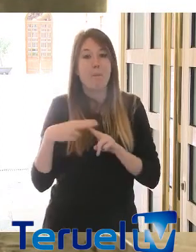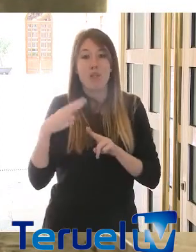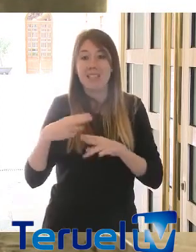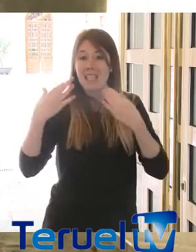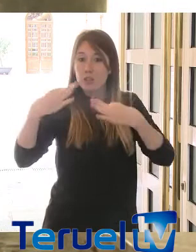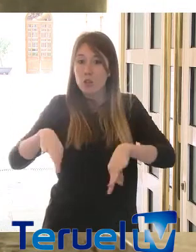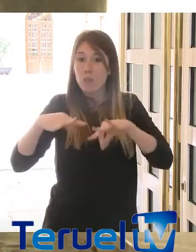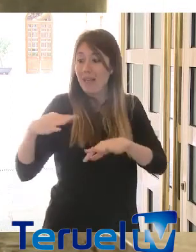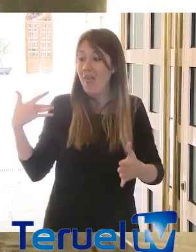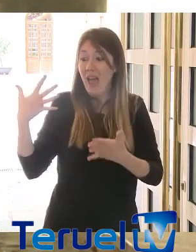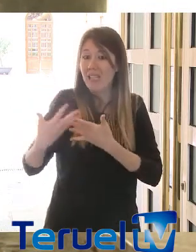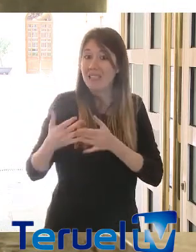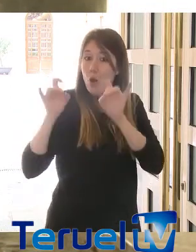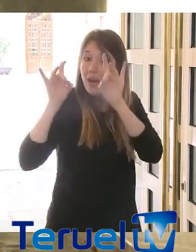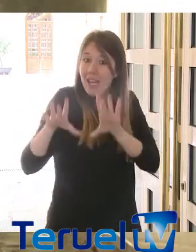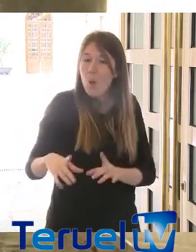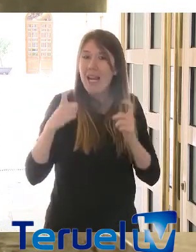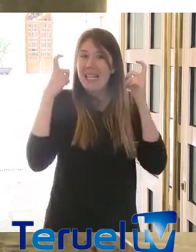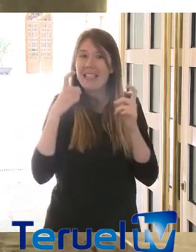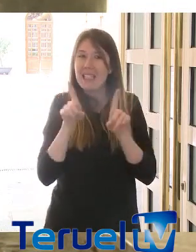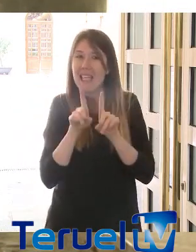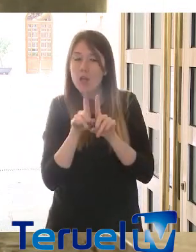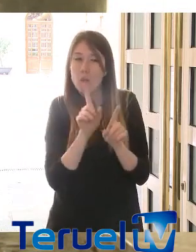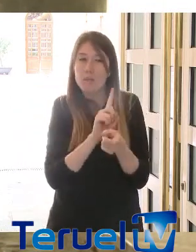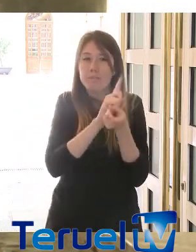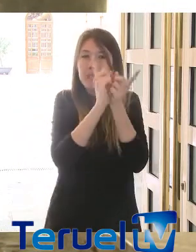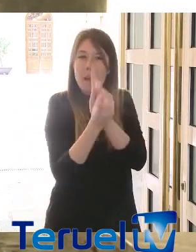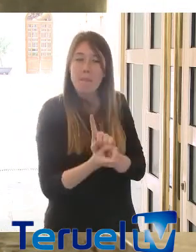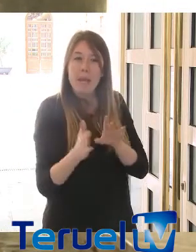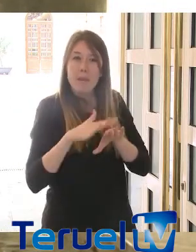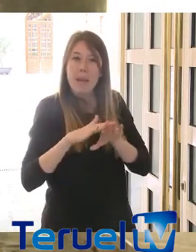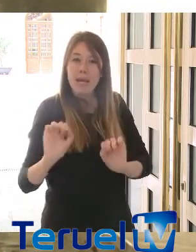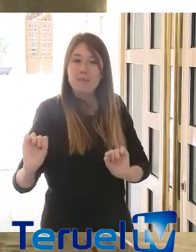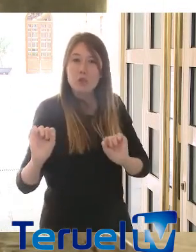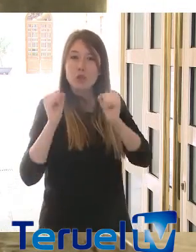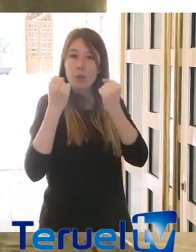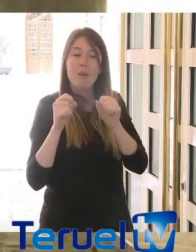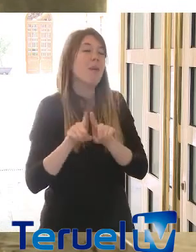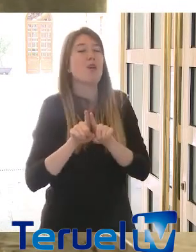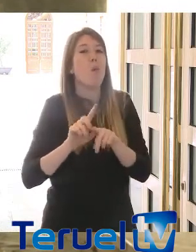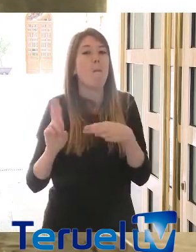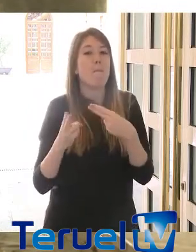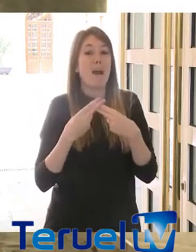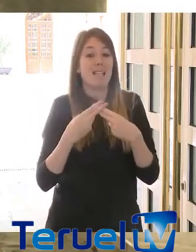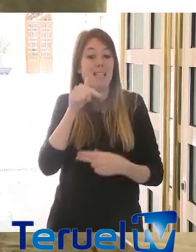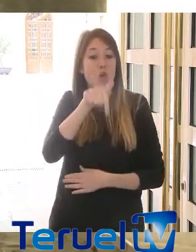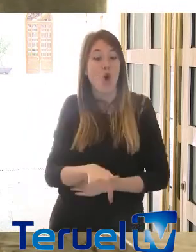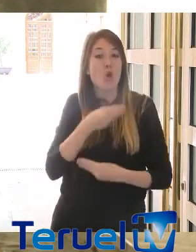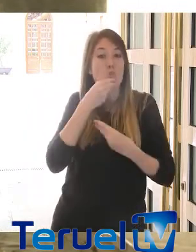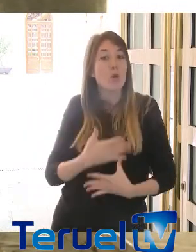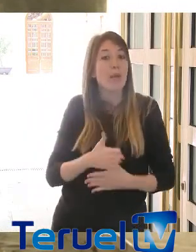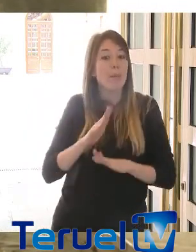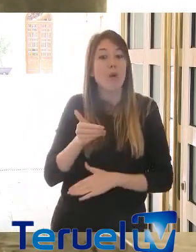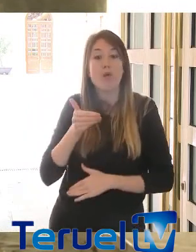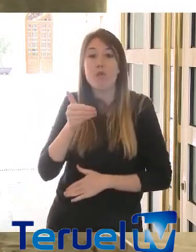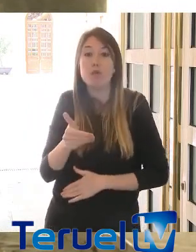que nos han acompañado hasta ahora e intentar disfrazarlas de políticas de subsidiación sencillamente son parches que para hoy vienen muy bien pero que pasado